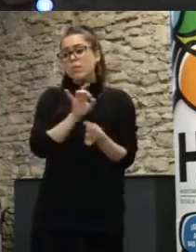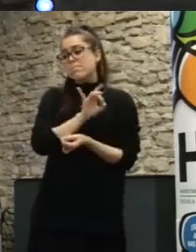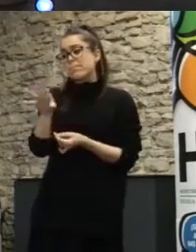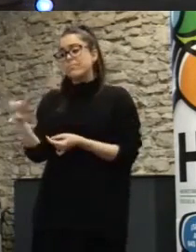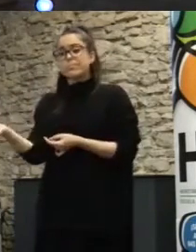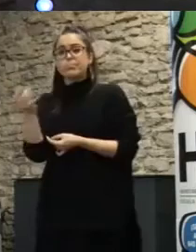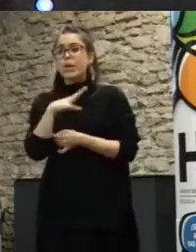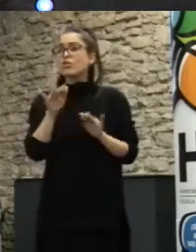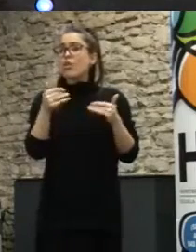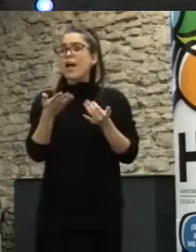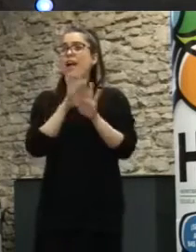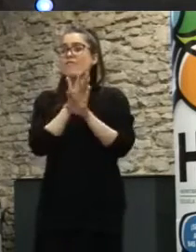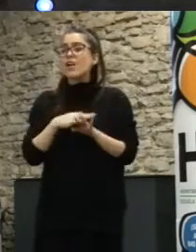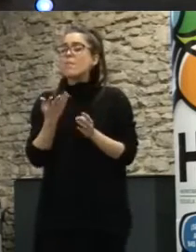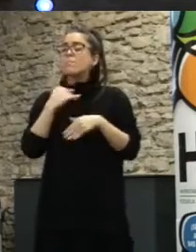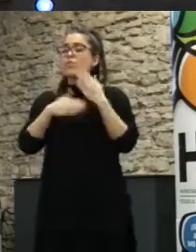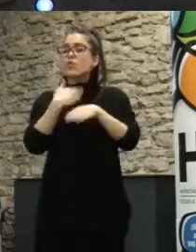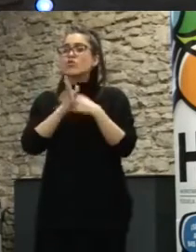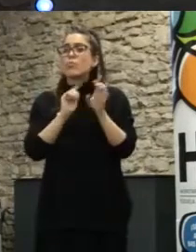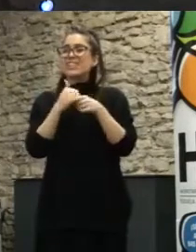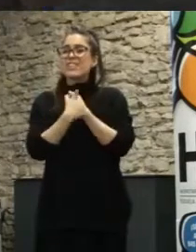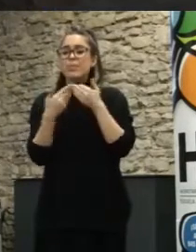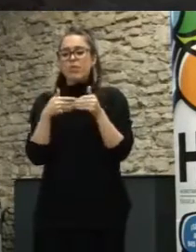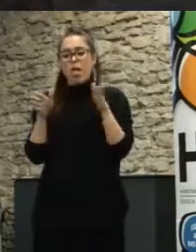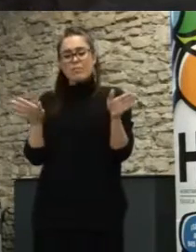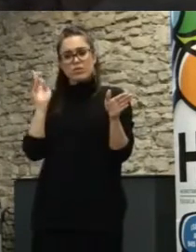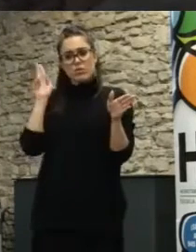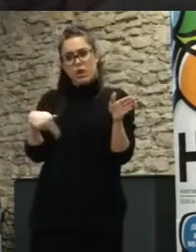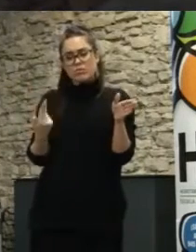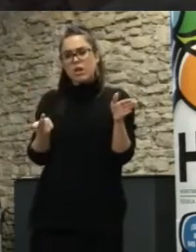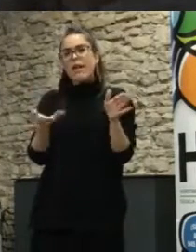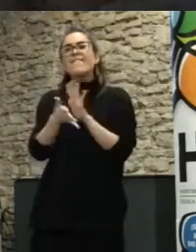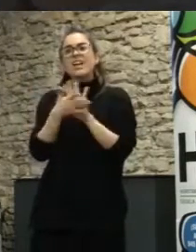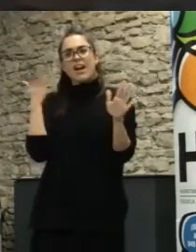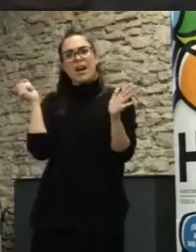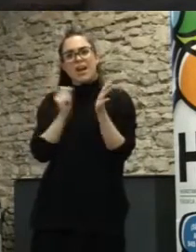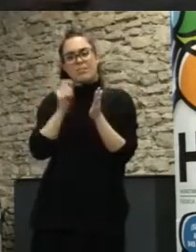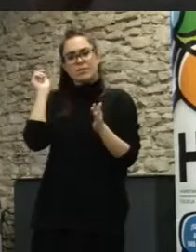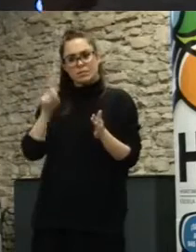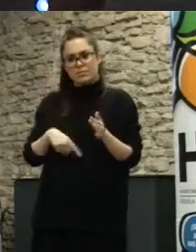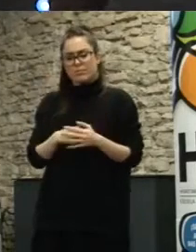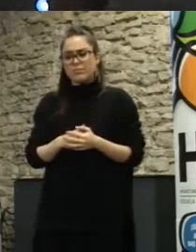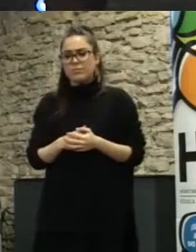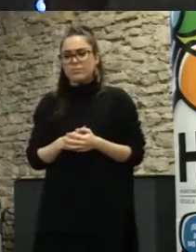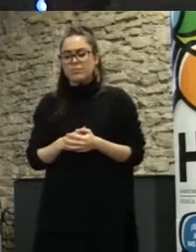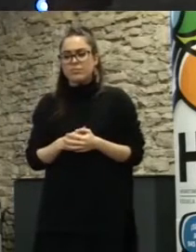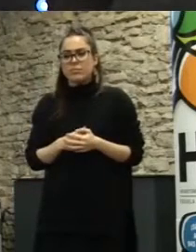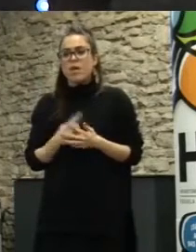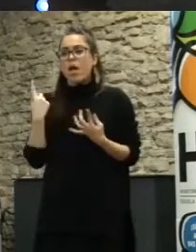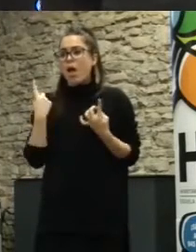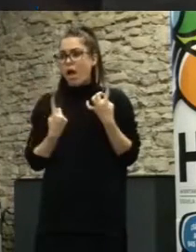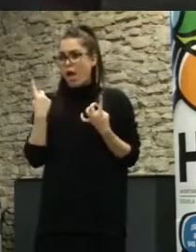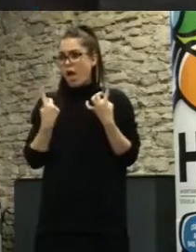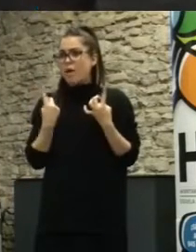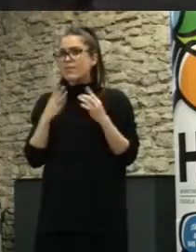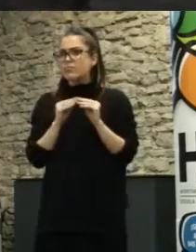participación también de los ciudadanos de una manera quizás mucho más rápida y en algunos casos puede llegar a ser